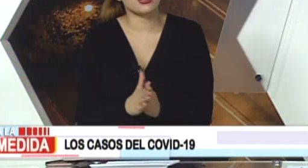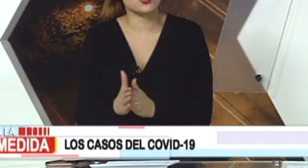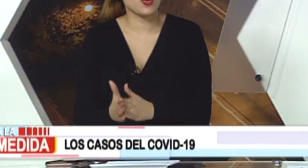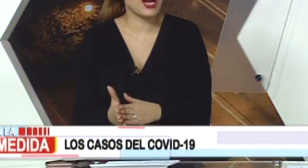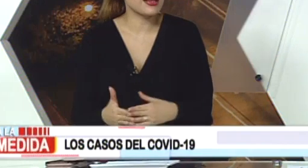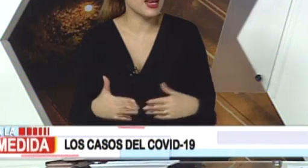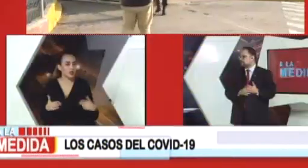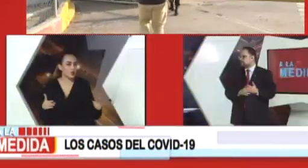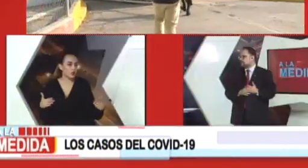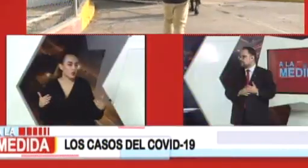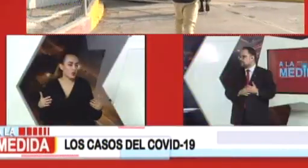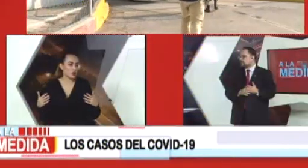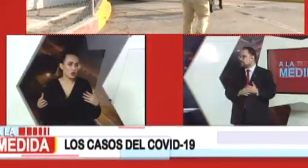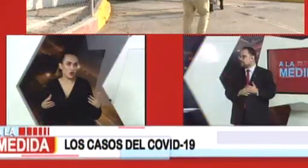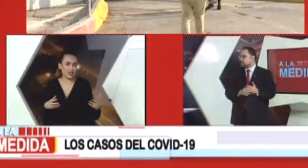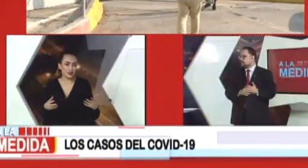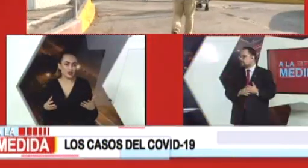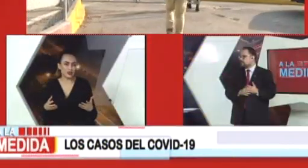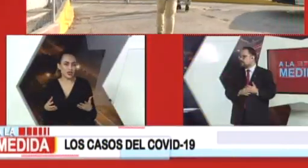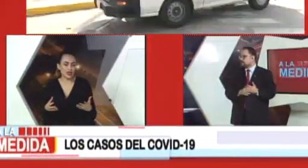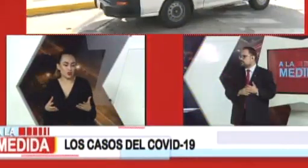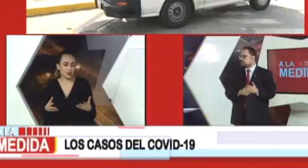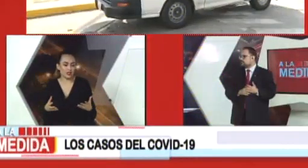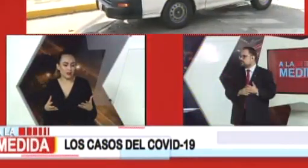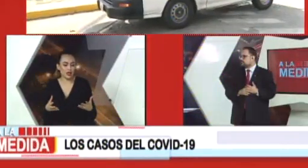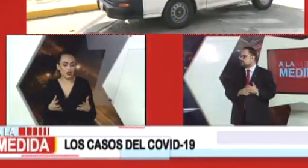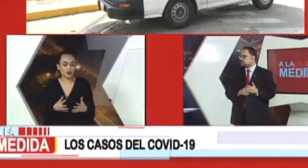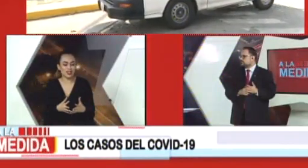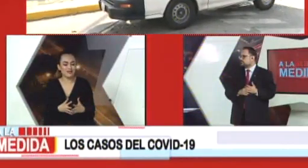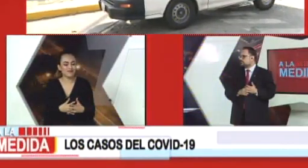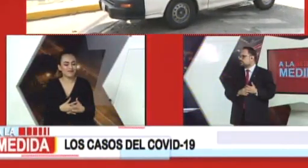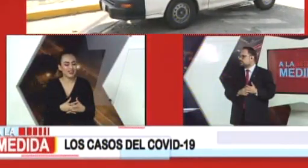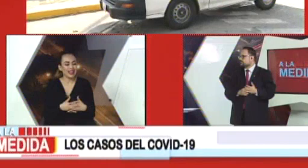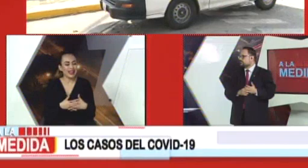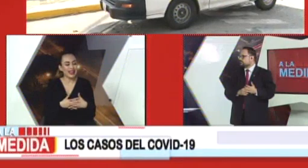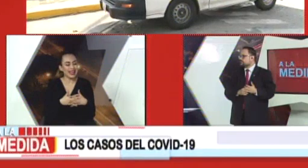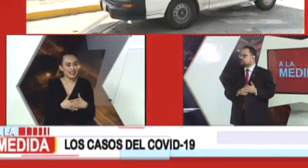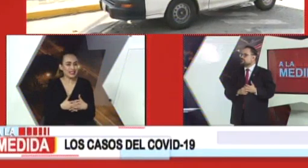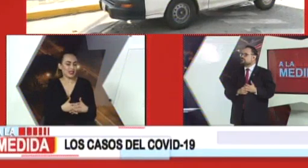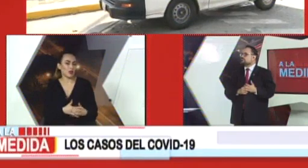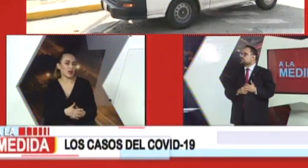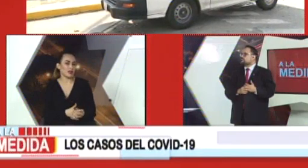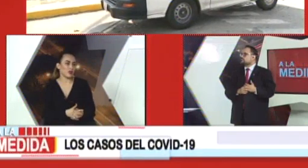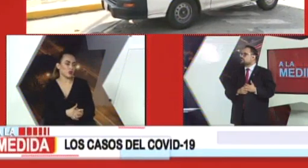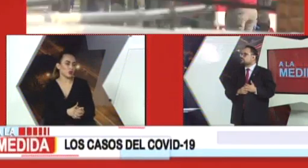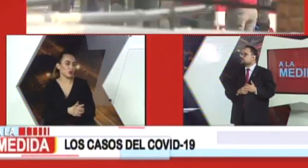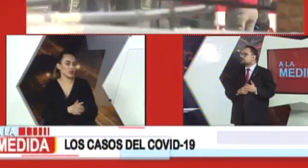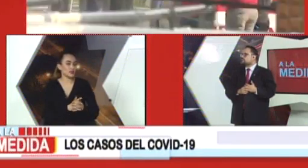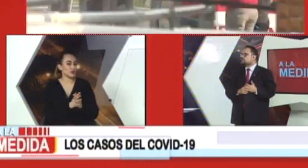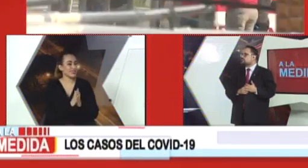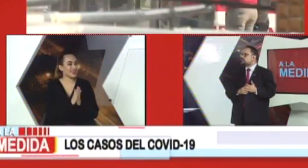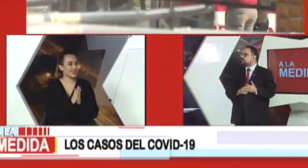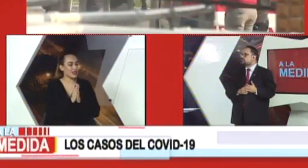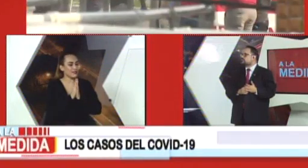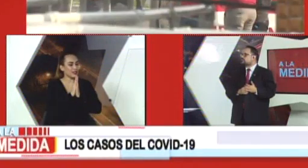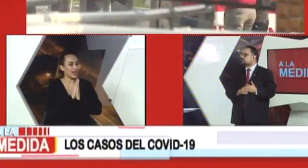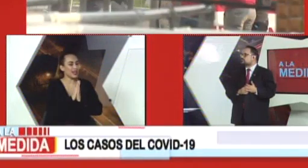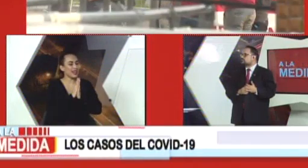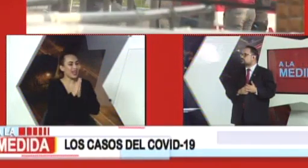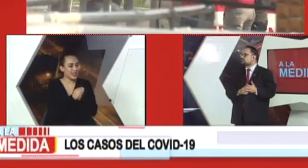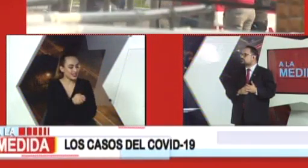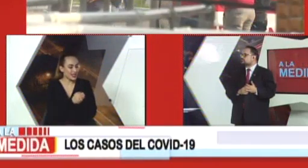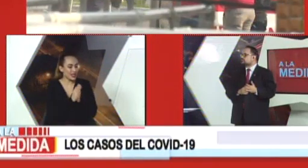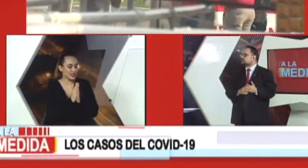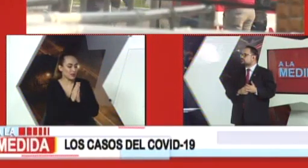tiempo de llegar a su casa incluso con la situación de la lluvia también, entonces ese es el objetivo, nosotros tenemos que seguir al